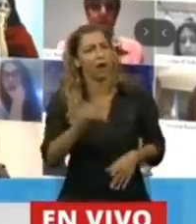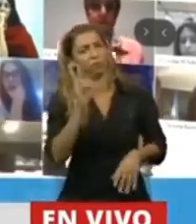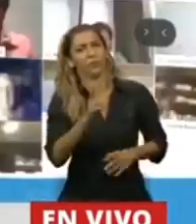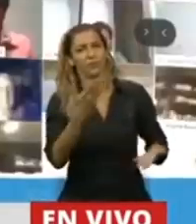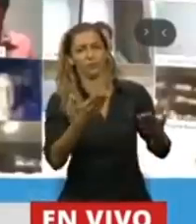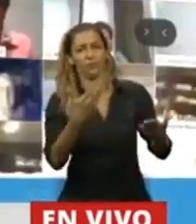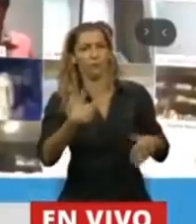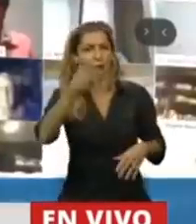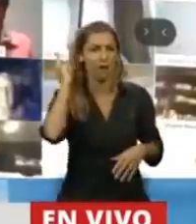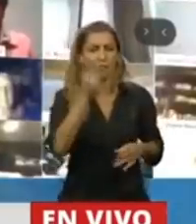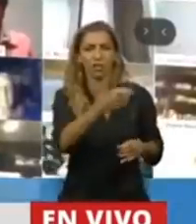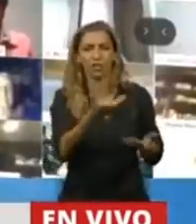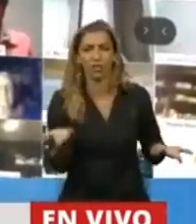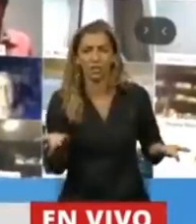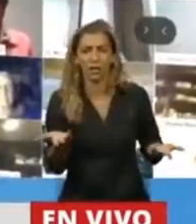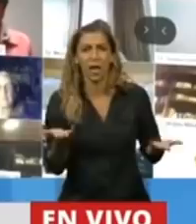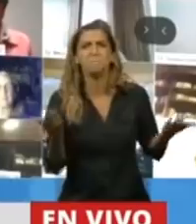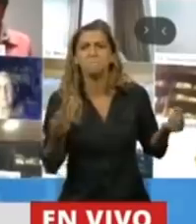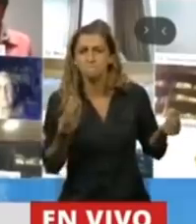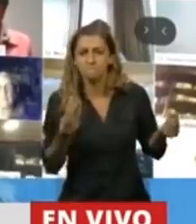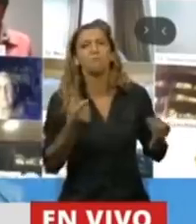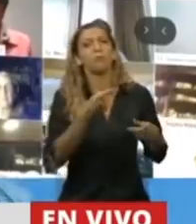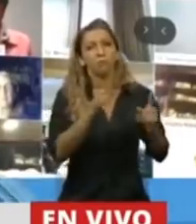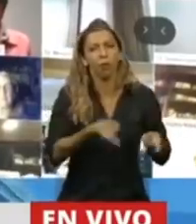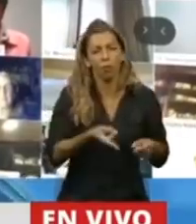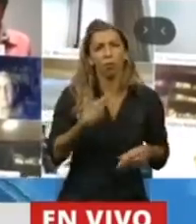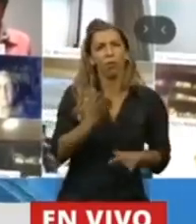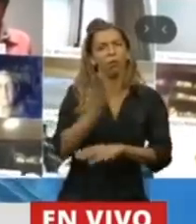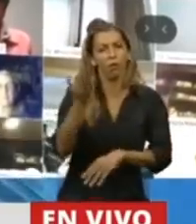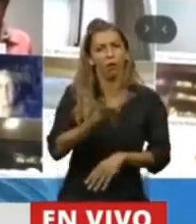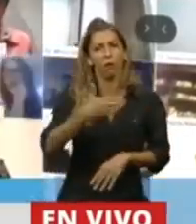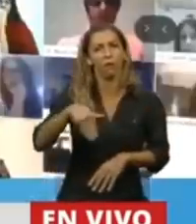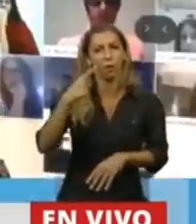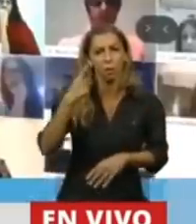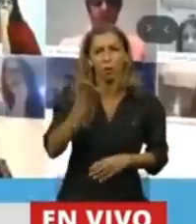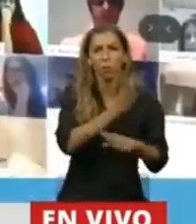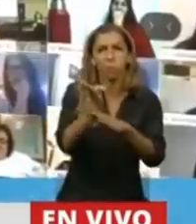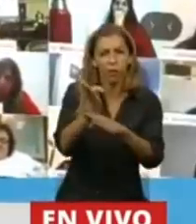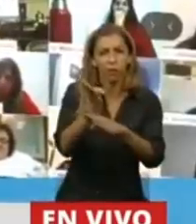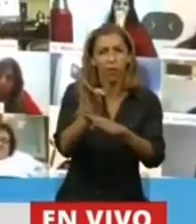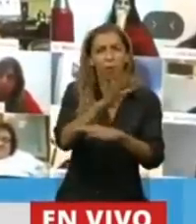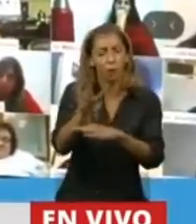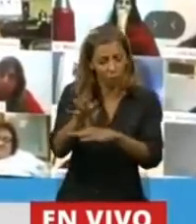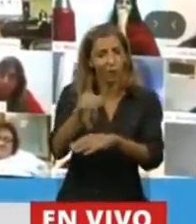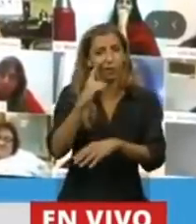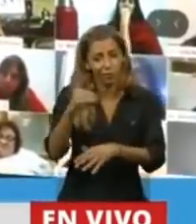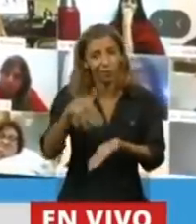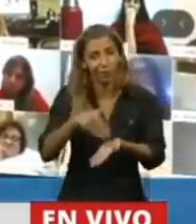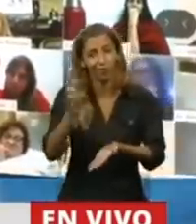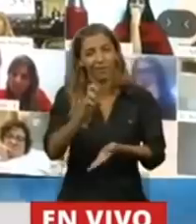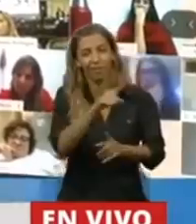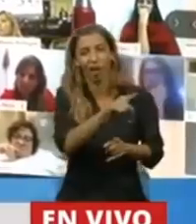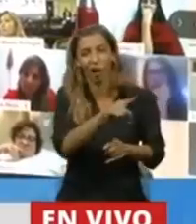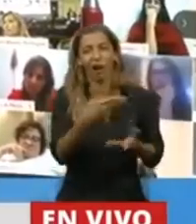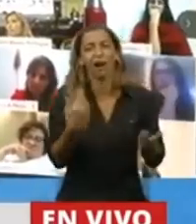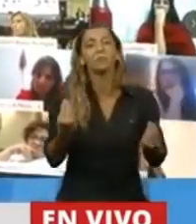Piñera recurre por la pandemia al Fondo Monetario Internacional a solicitar 24 mil millones de dólares. Argentina